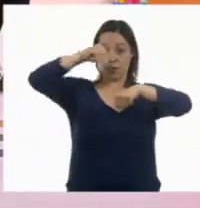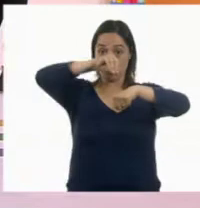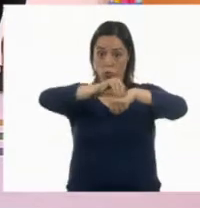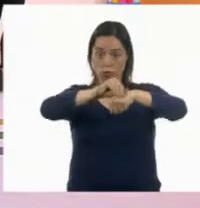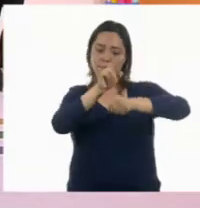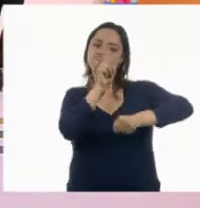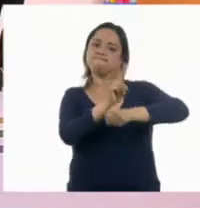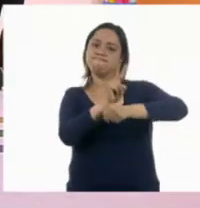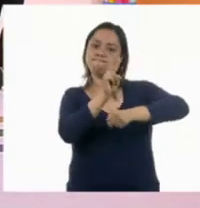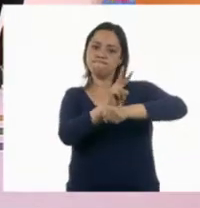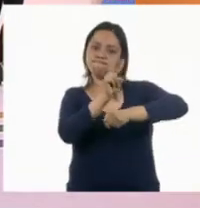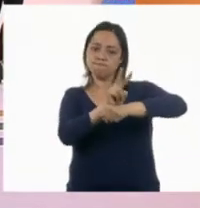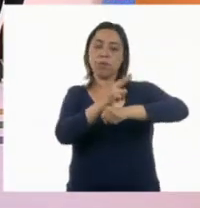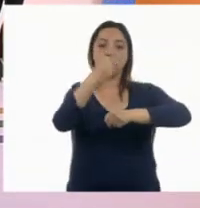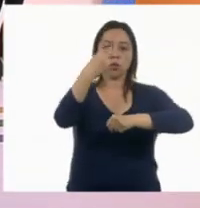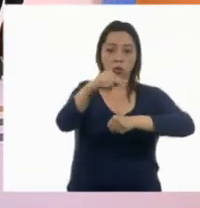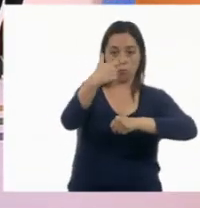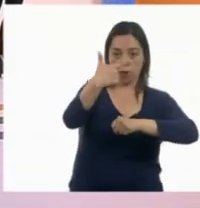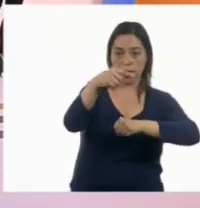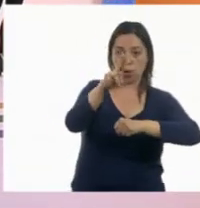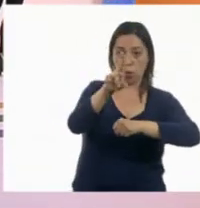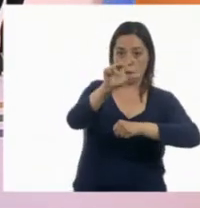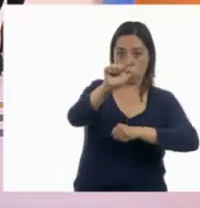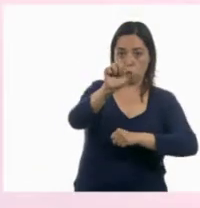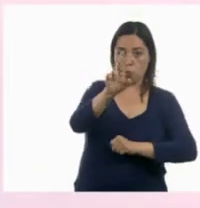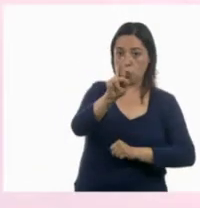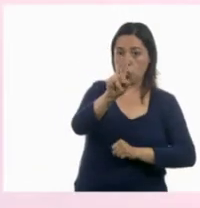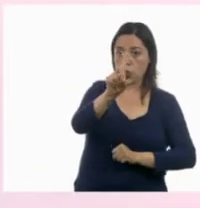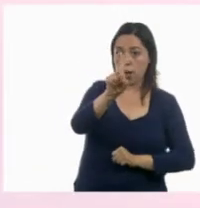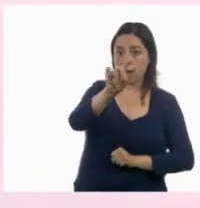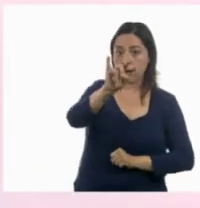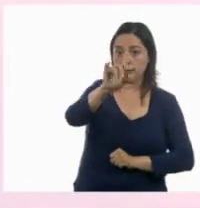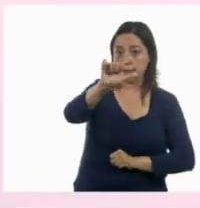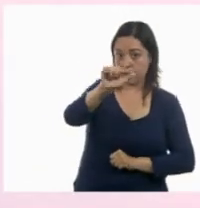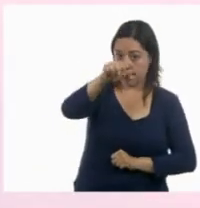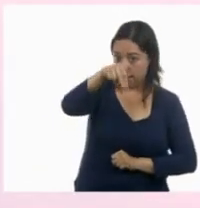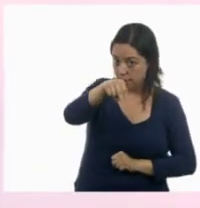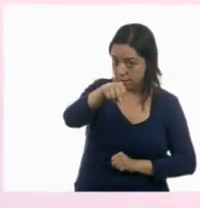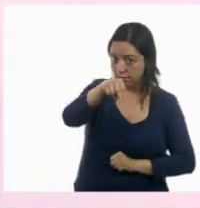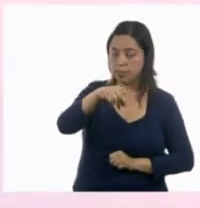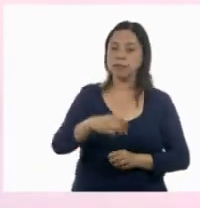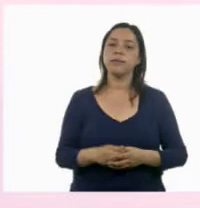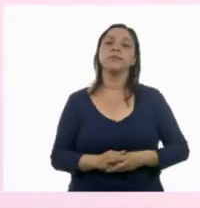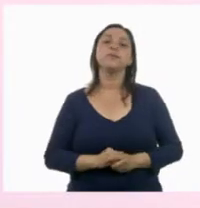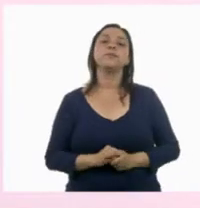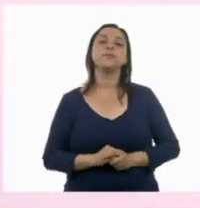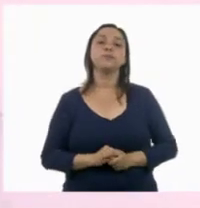guardián,